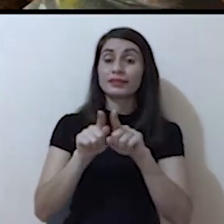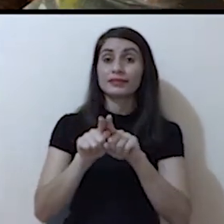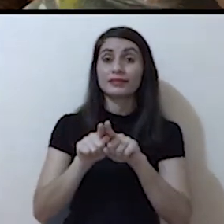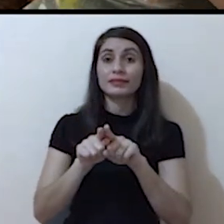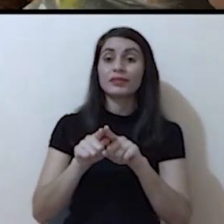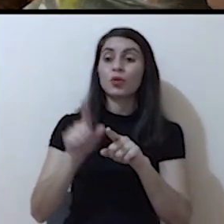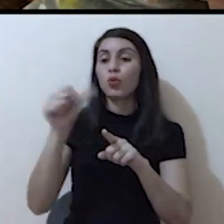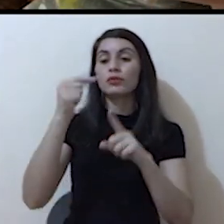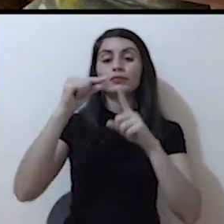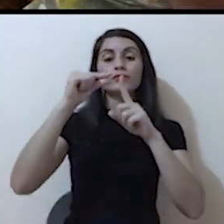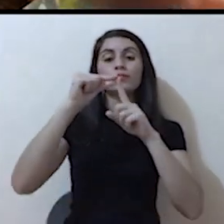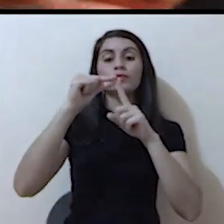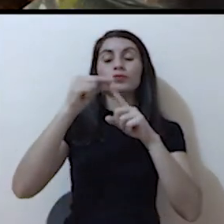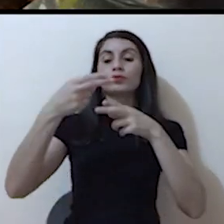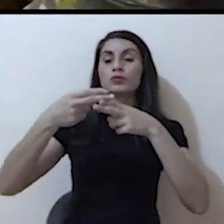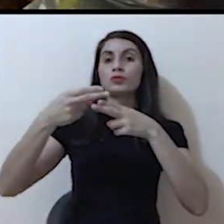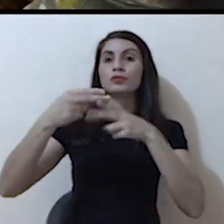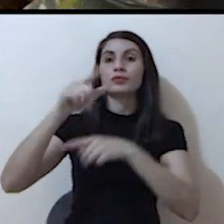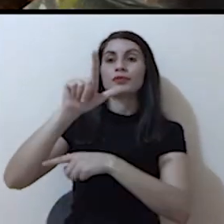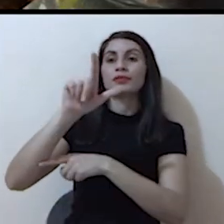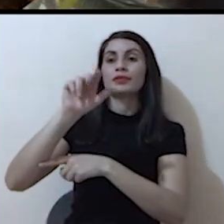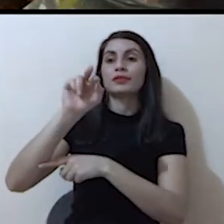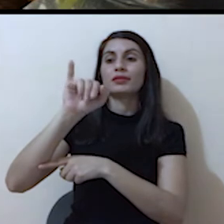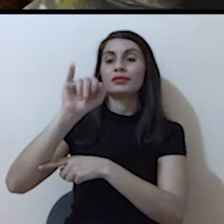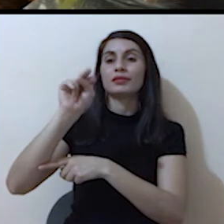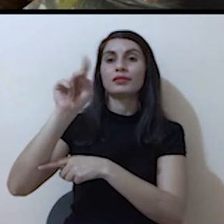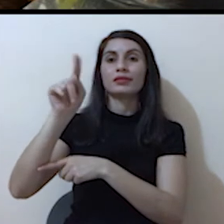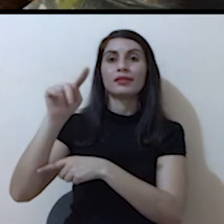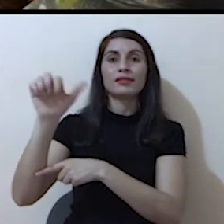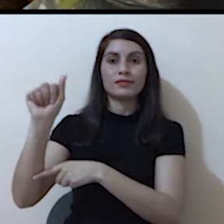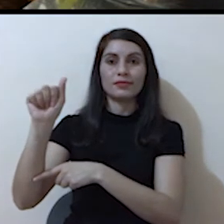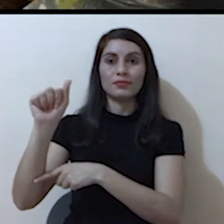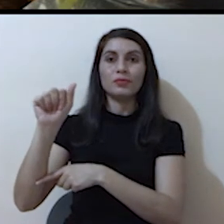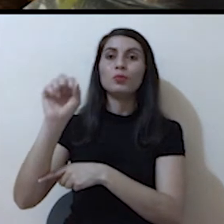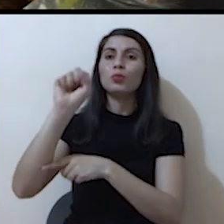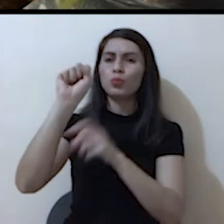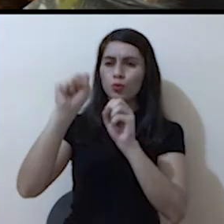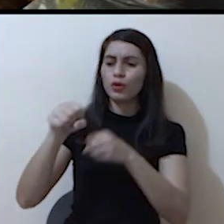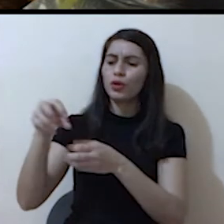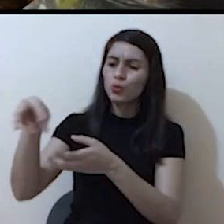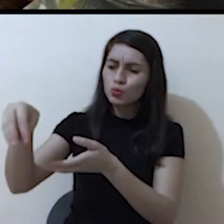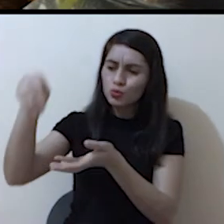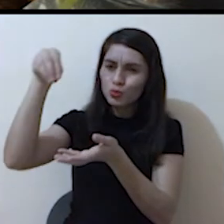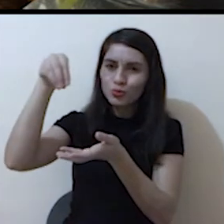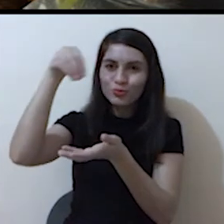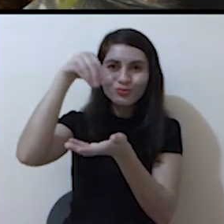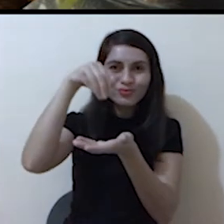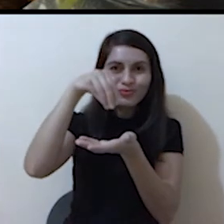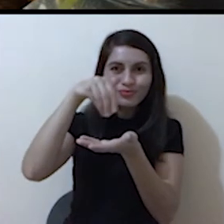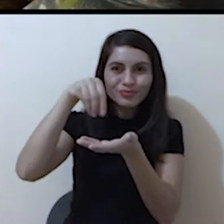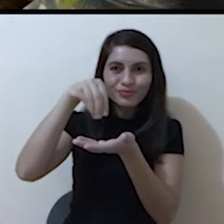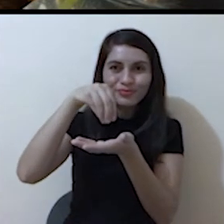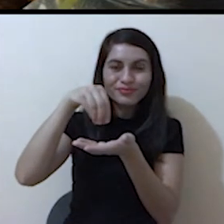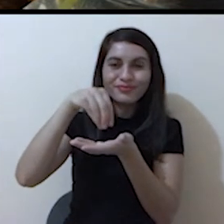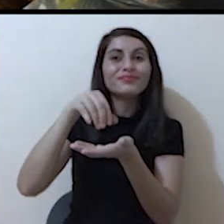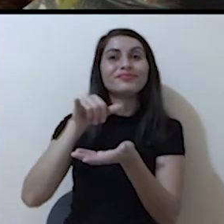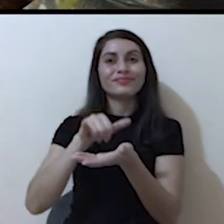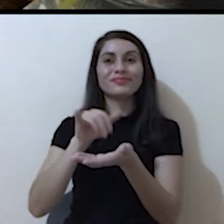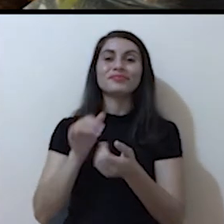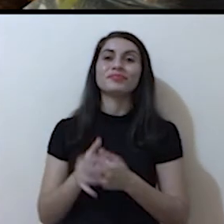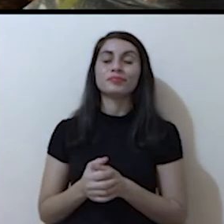linaza, aproximadamente un puñado de linaza vamos a utilizar.